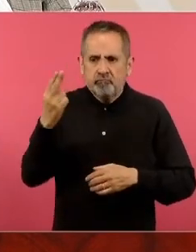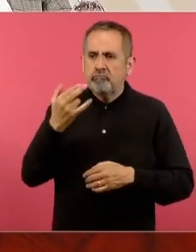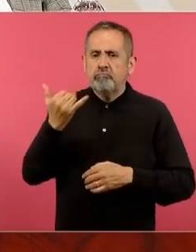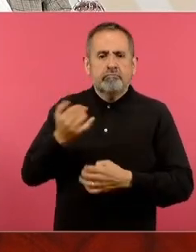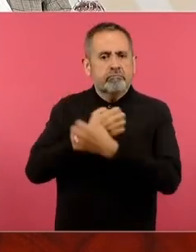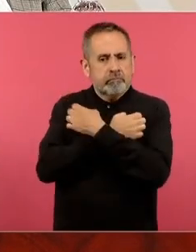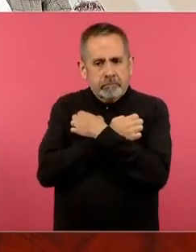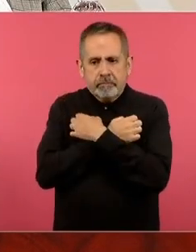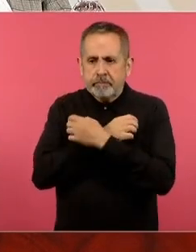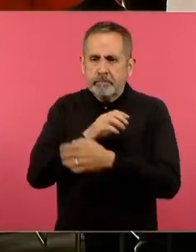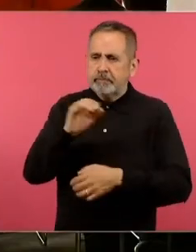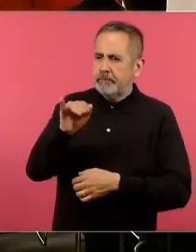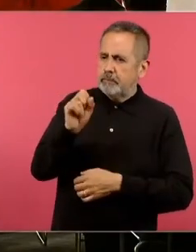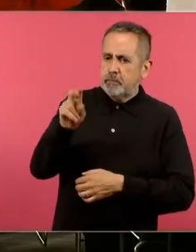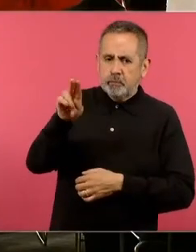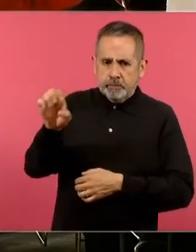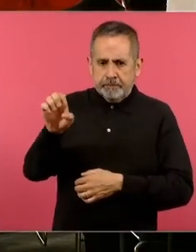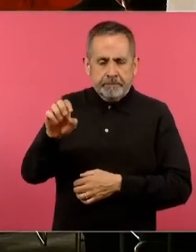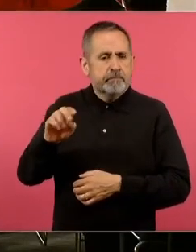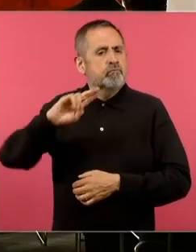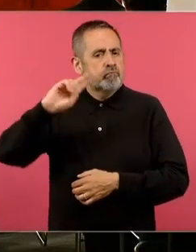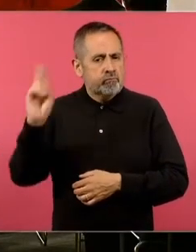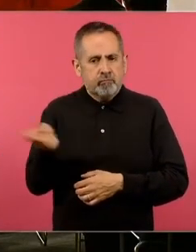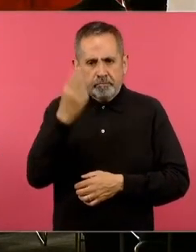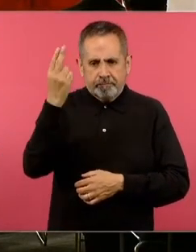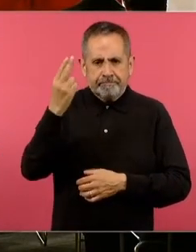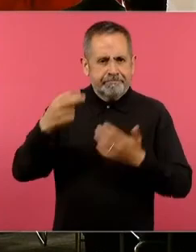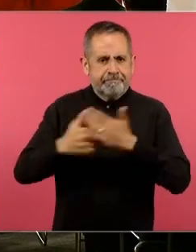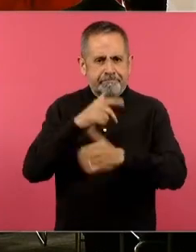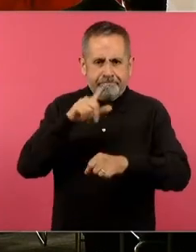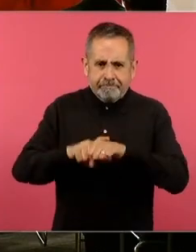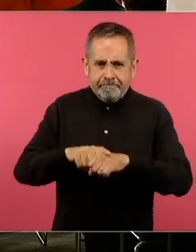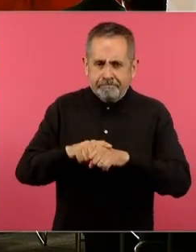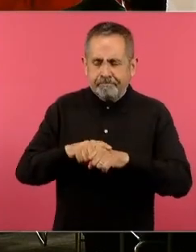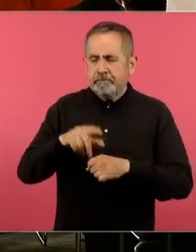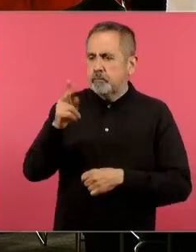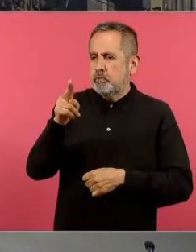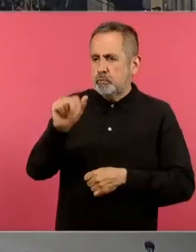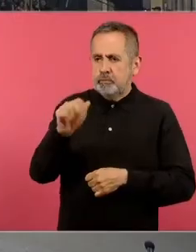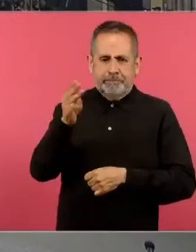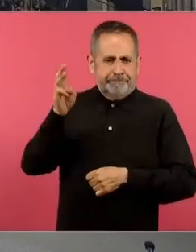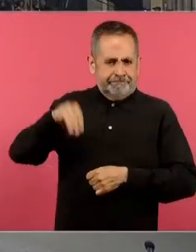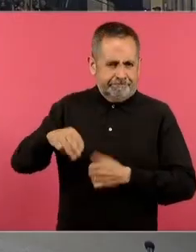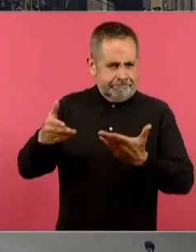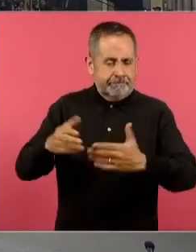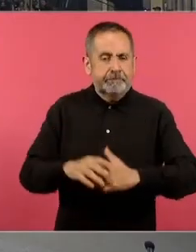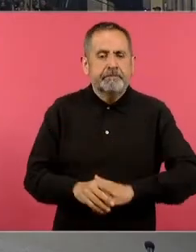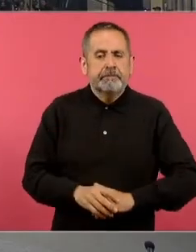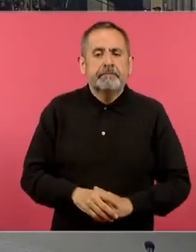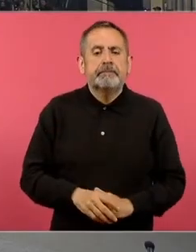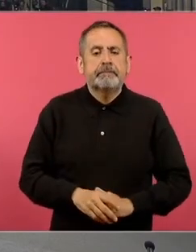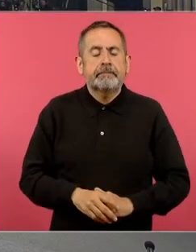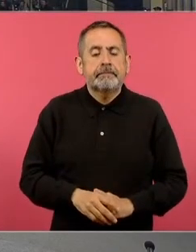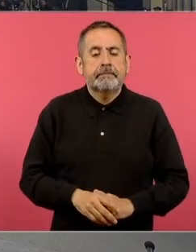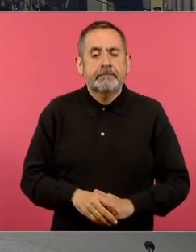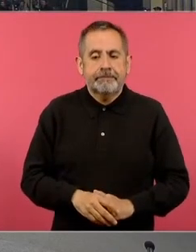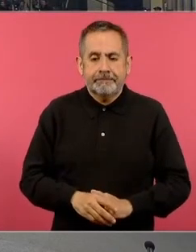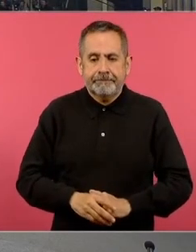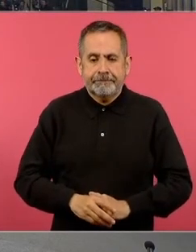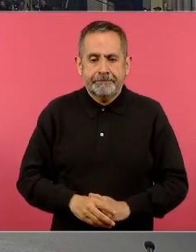Educación ISUE, Universidad de la Universidad Nacional Autónoma de México. Déjenme comentarles que aquí,